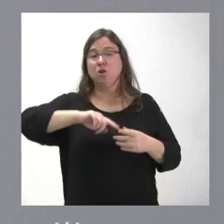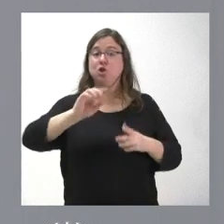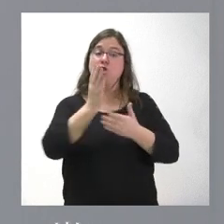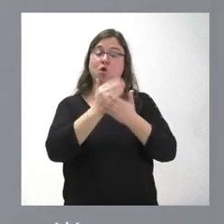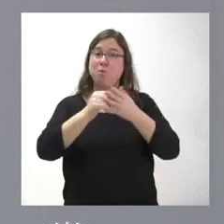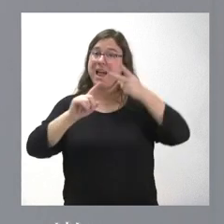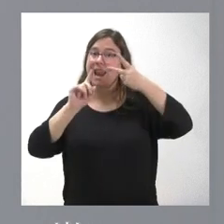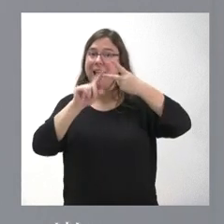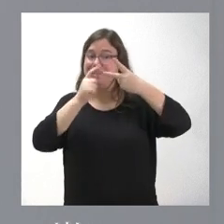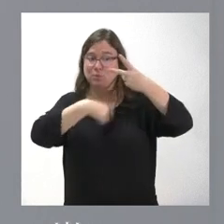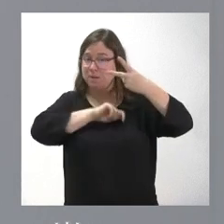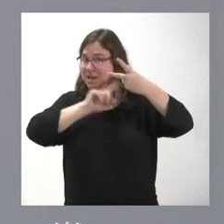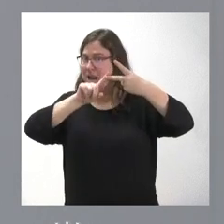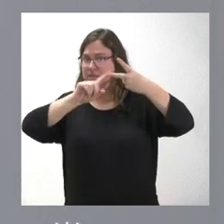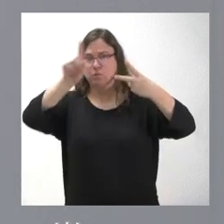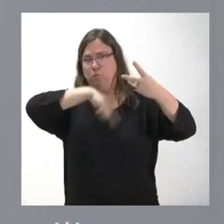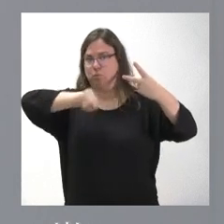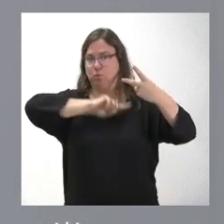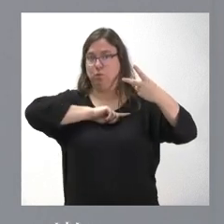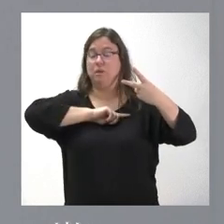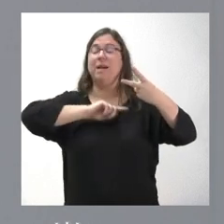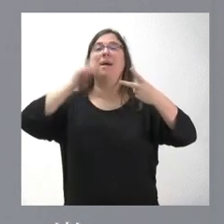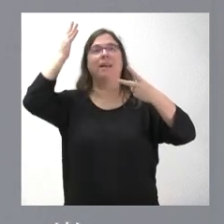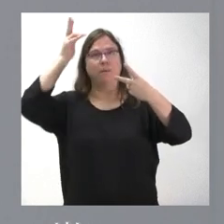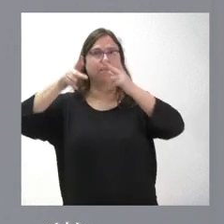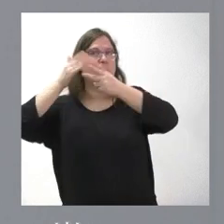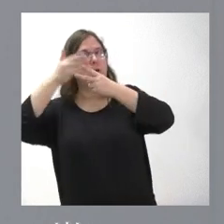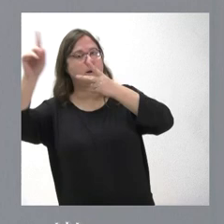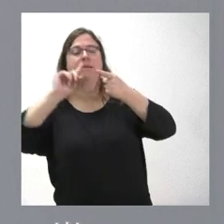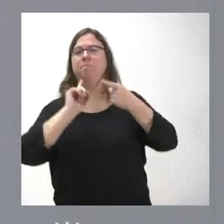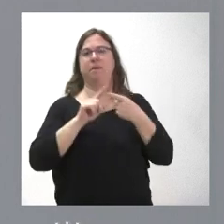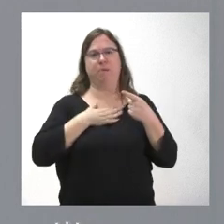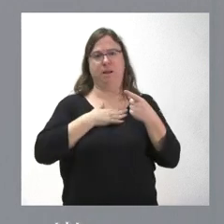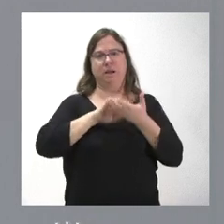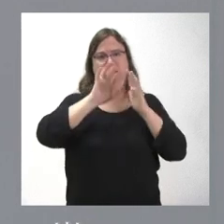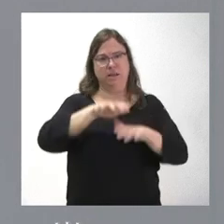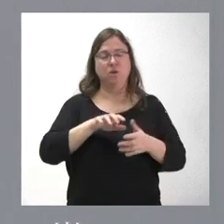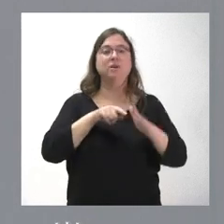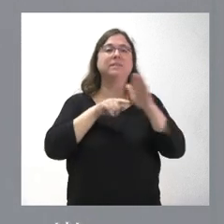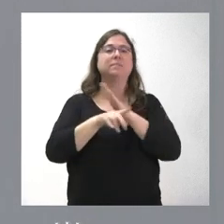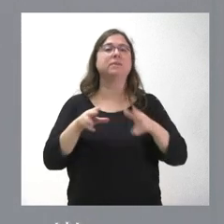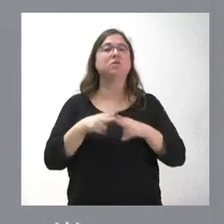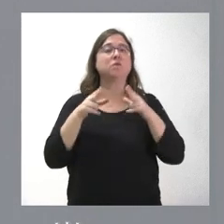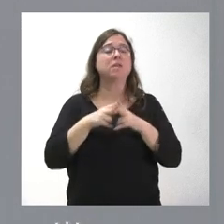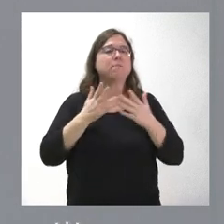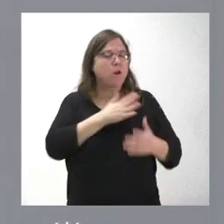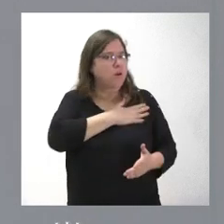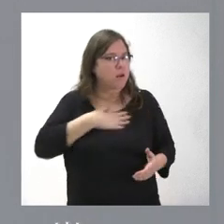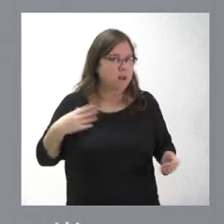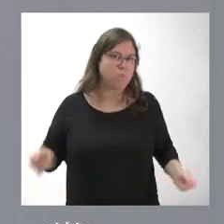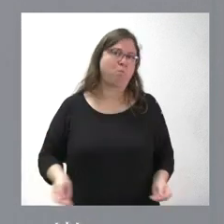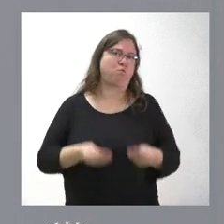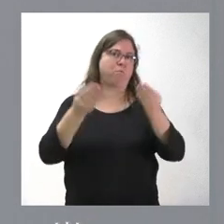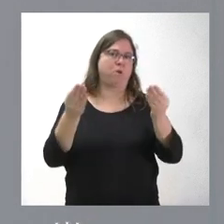mejor de España, la primera de los no forales en gestión de servicios sociales, pero también que tenemos la vocación de seguir mejorando.